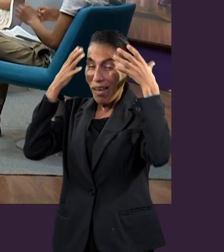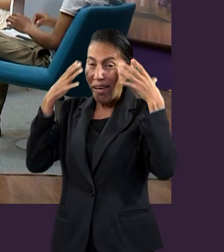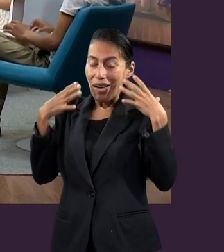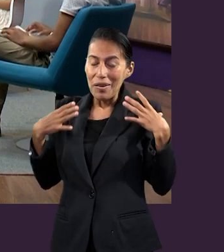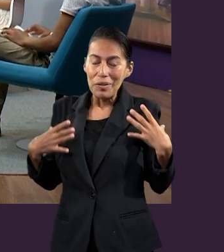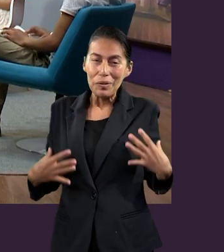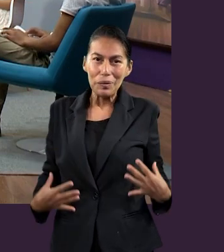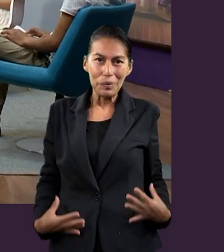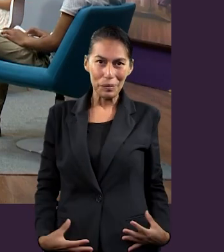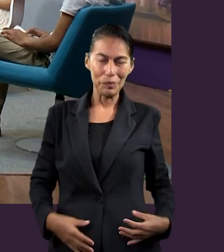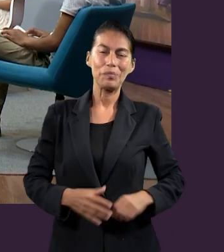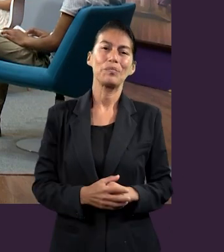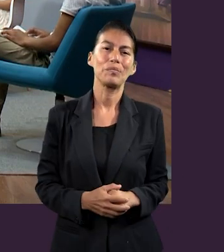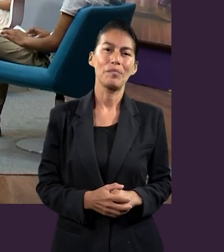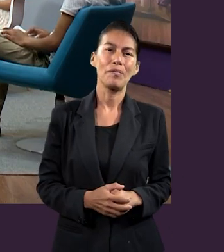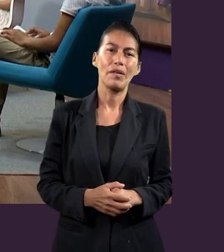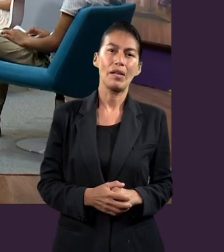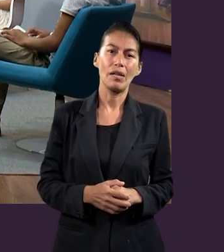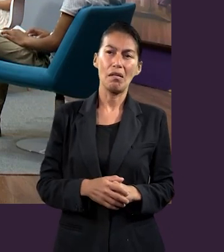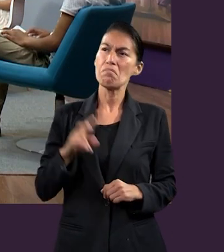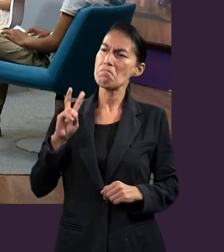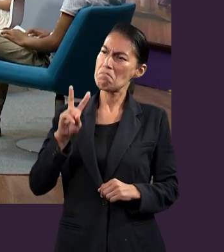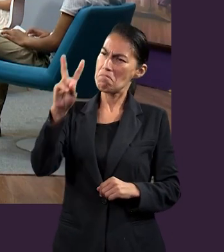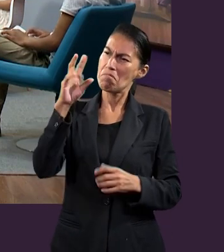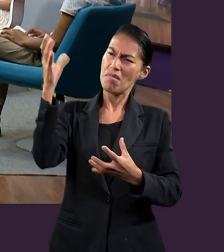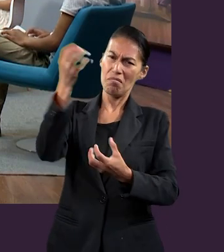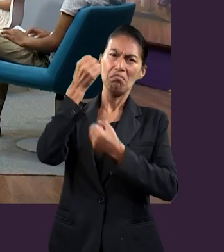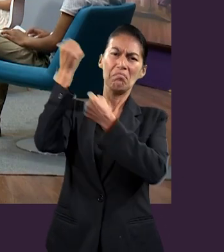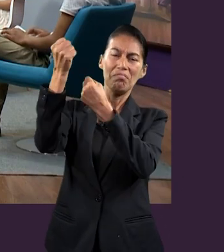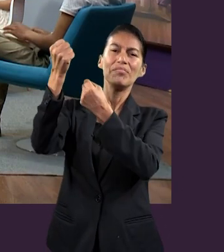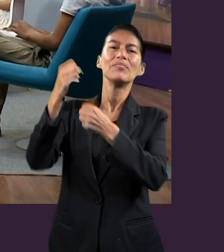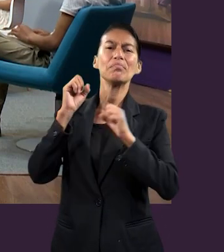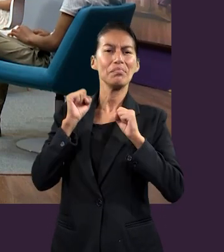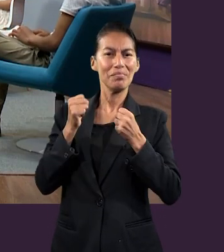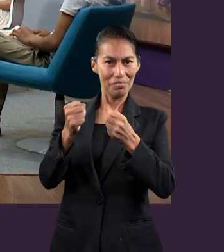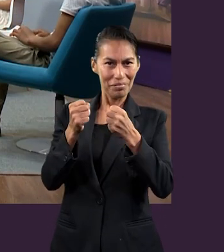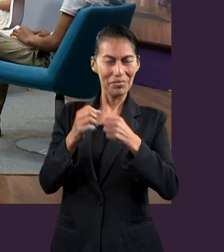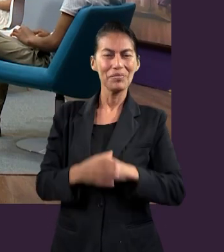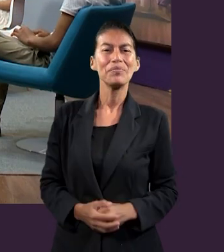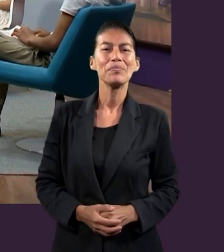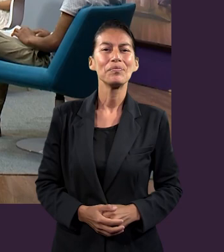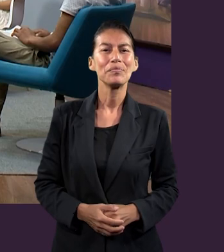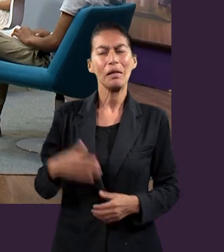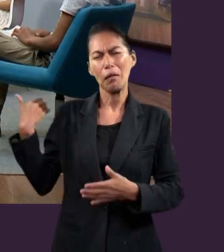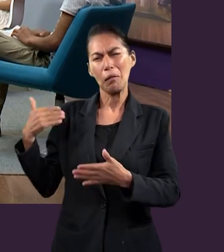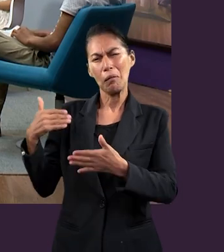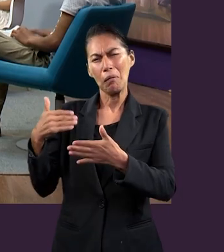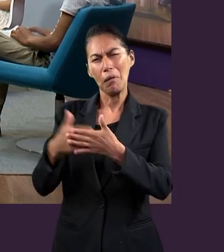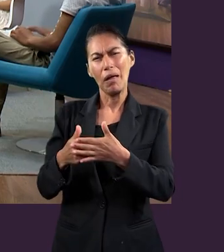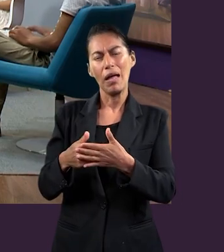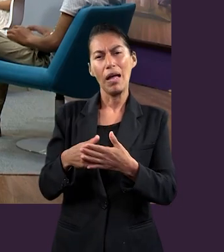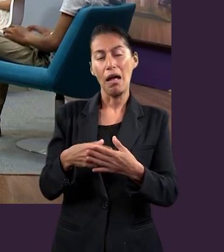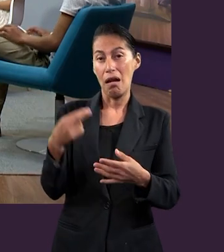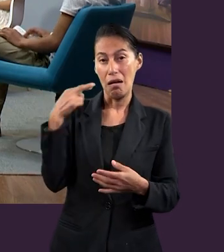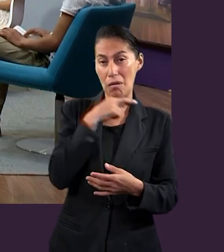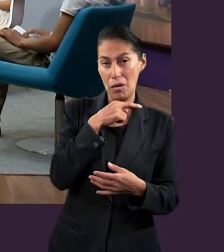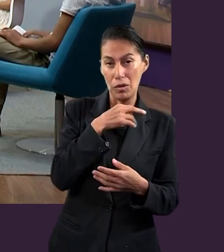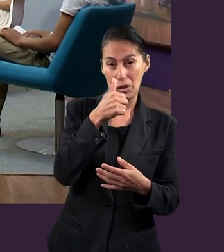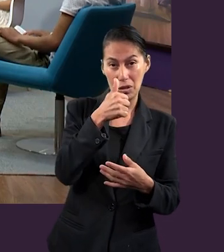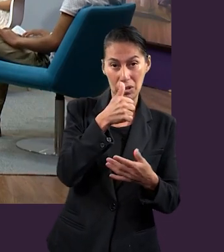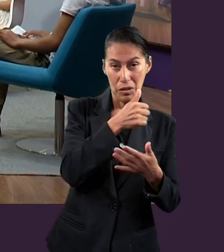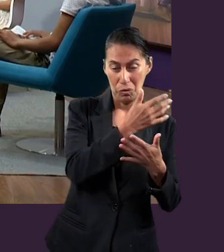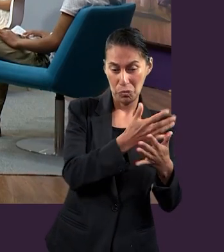este, que la victoria es segura. Durante esta semana, repasamos de manera rápida el amplio